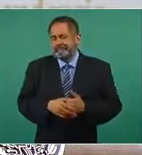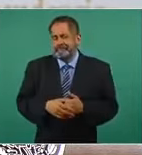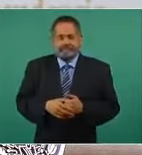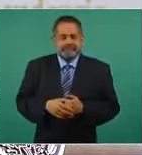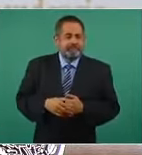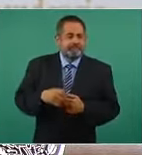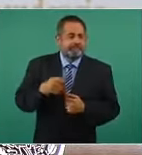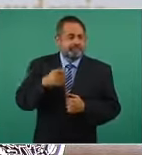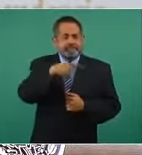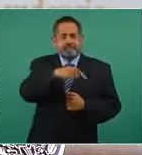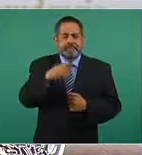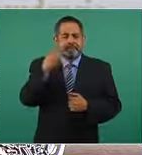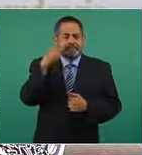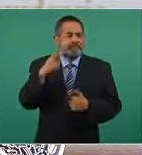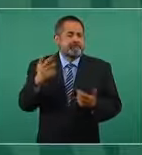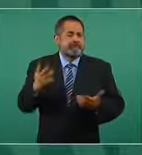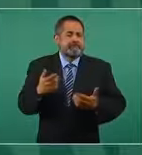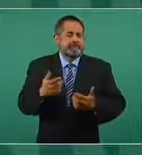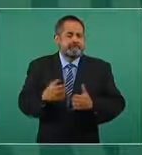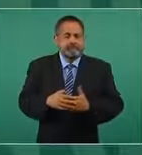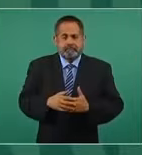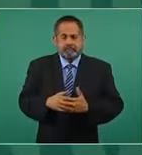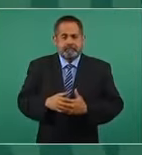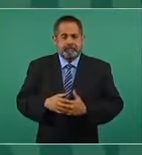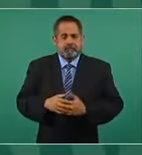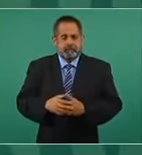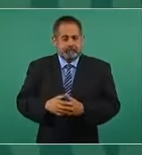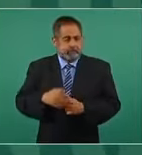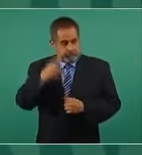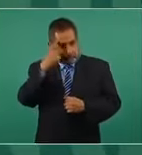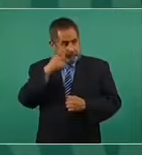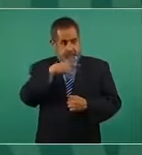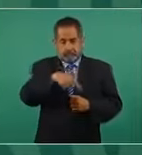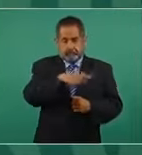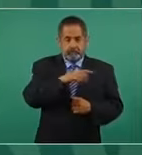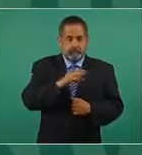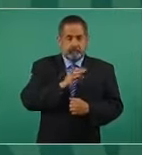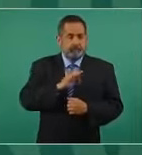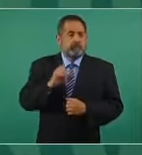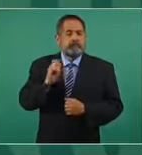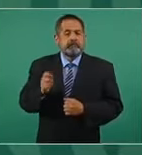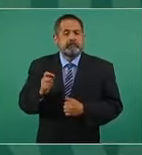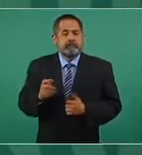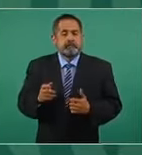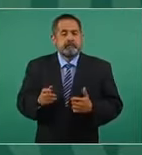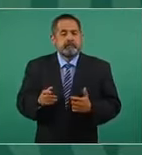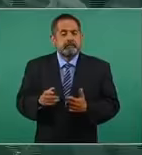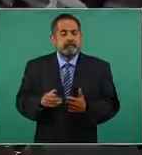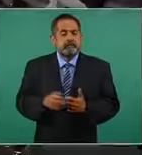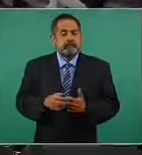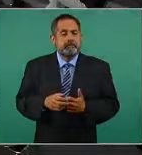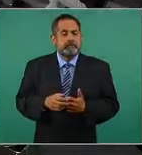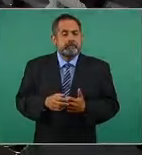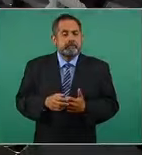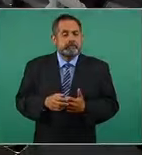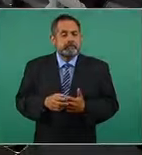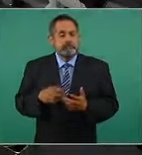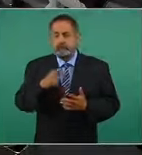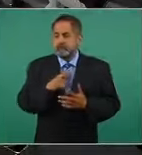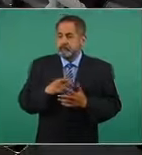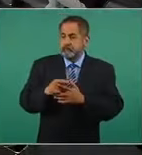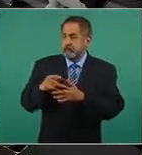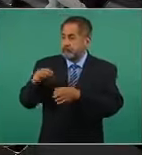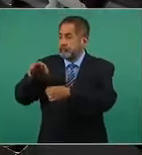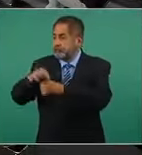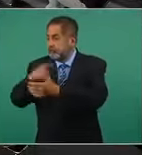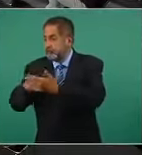poder obtener triunfos,